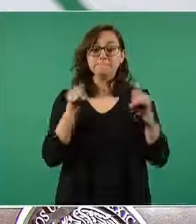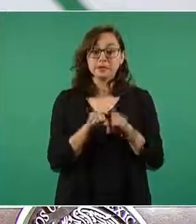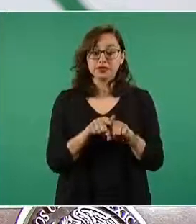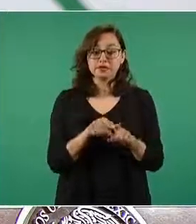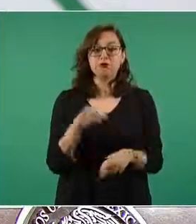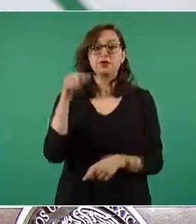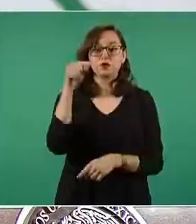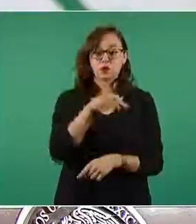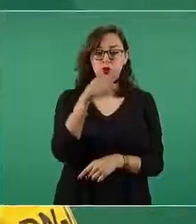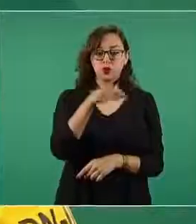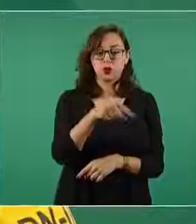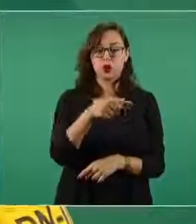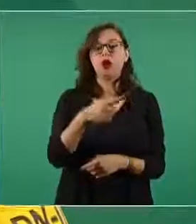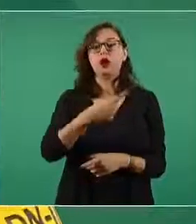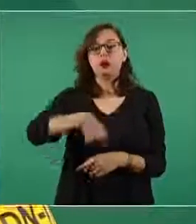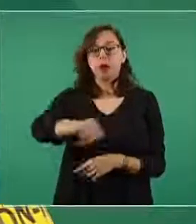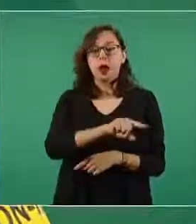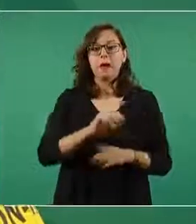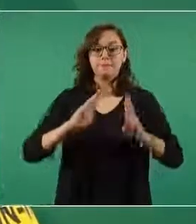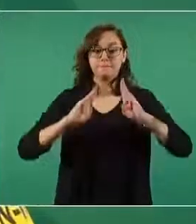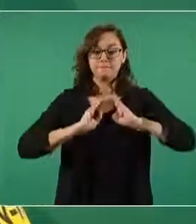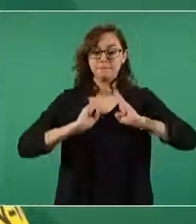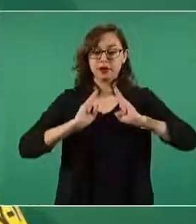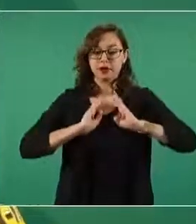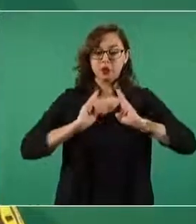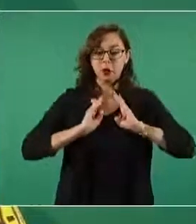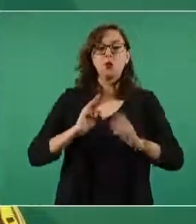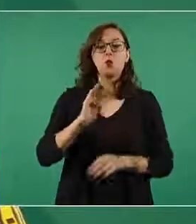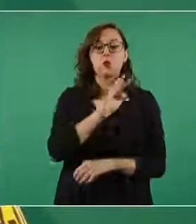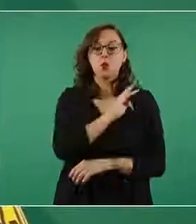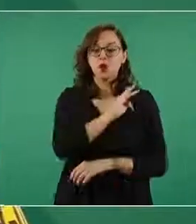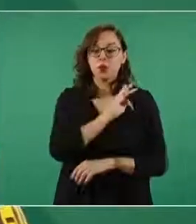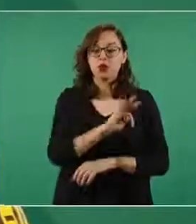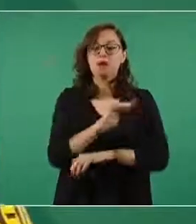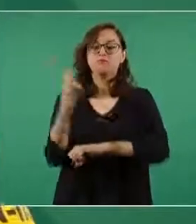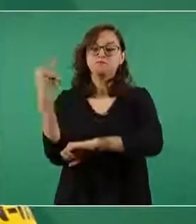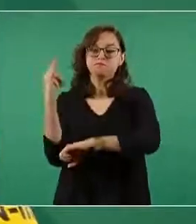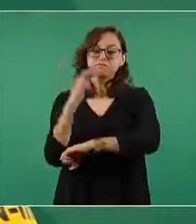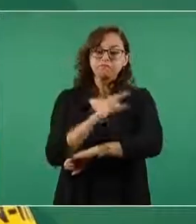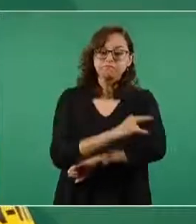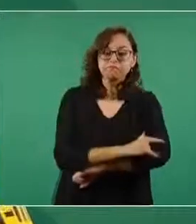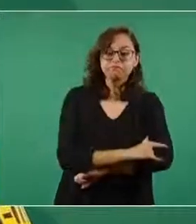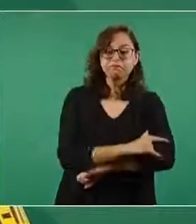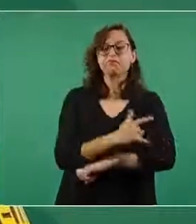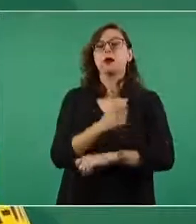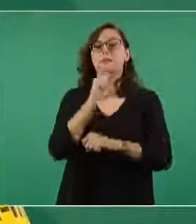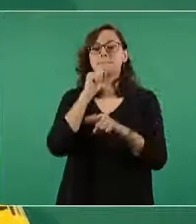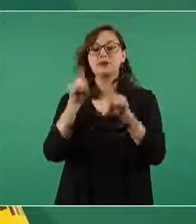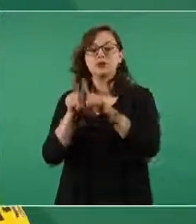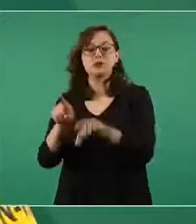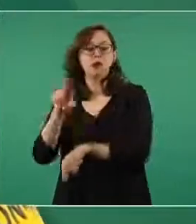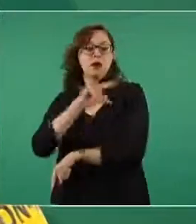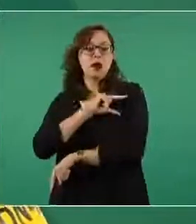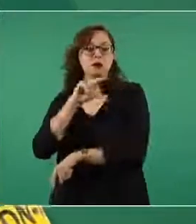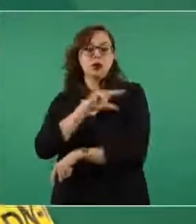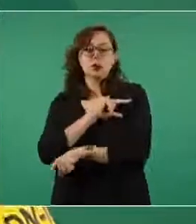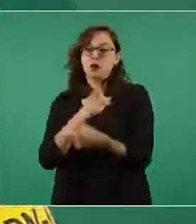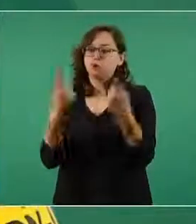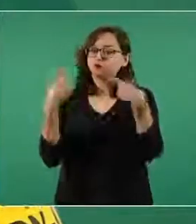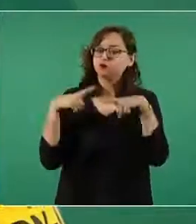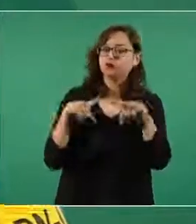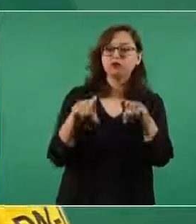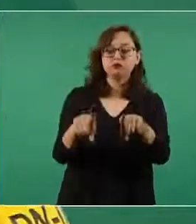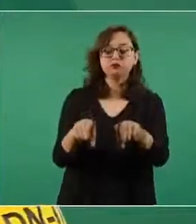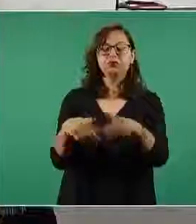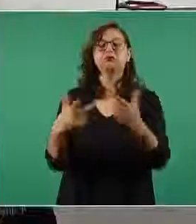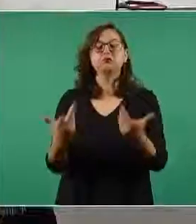permitirá que las aeronaves militares puedan emplear las pistas de aterrizaje de la aviación comercial y por otra parte